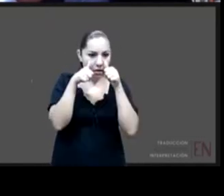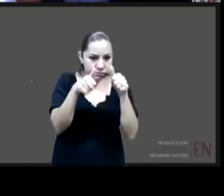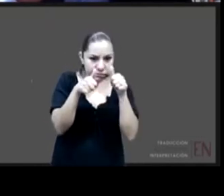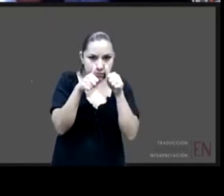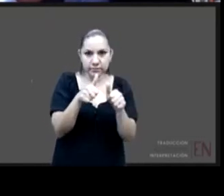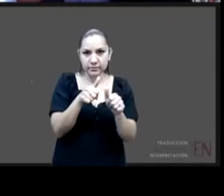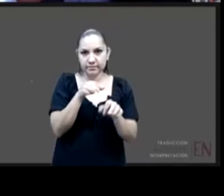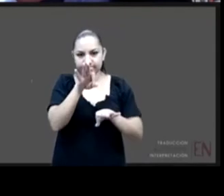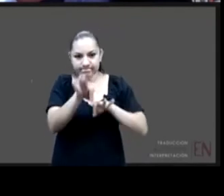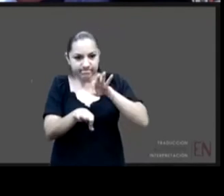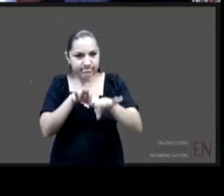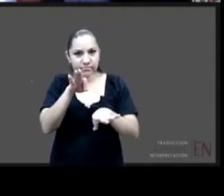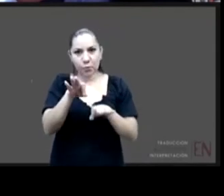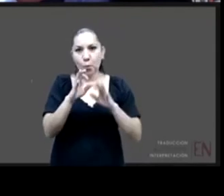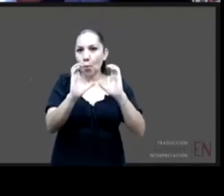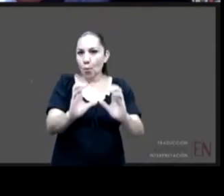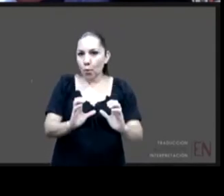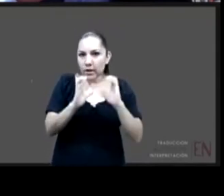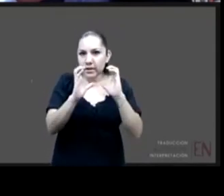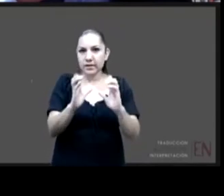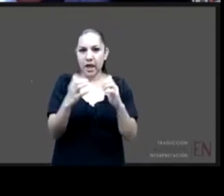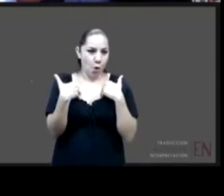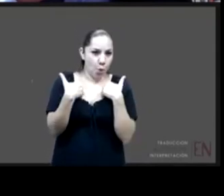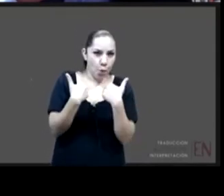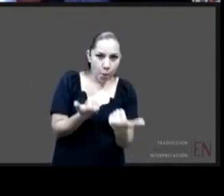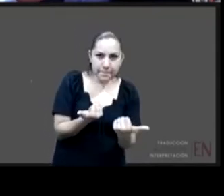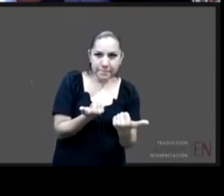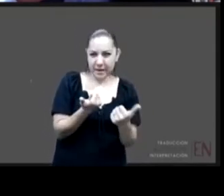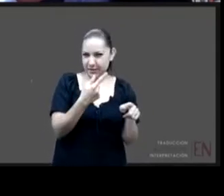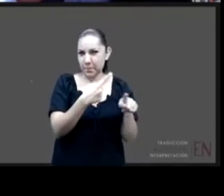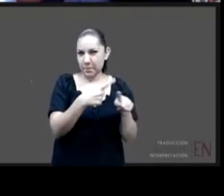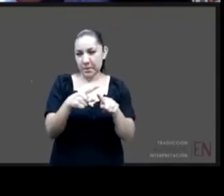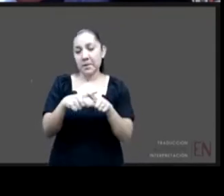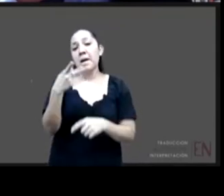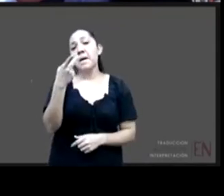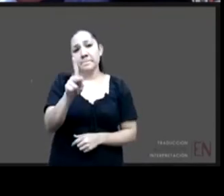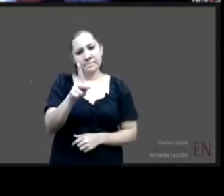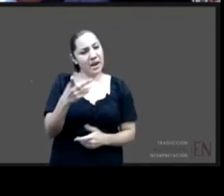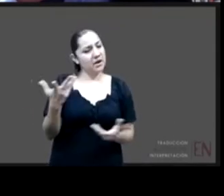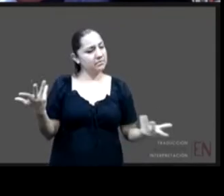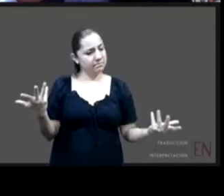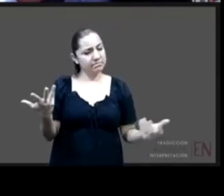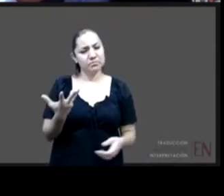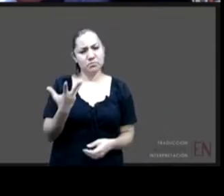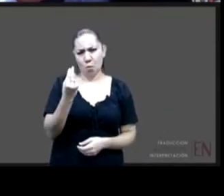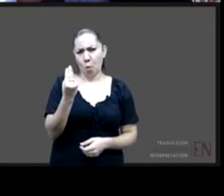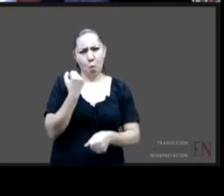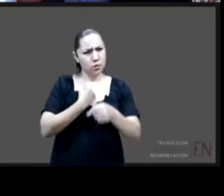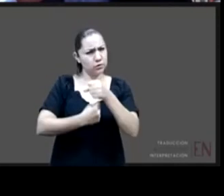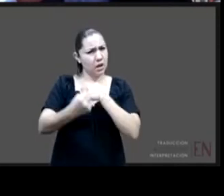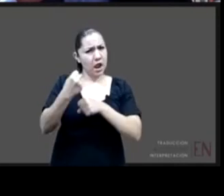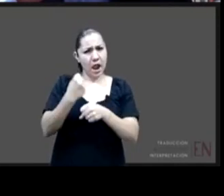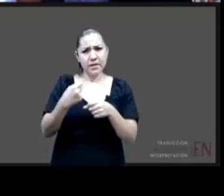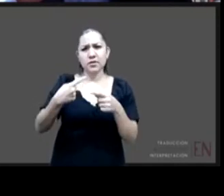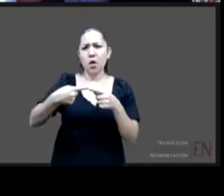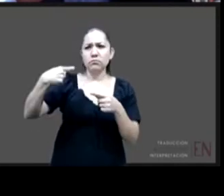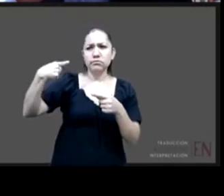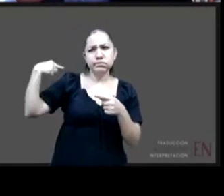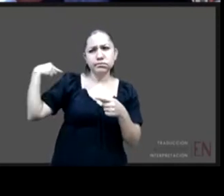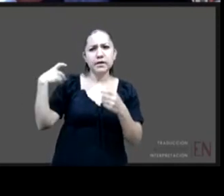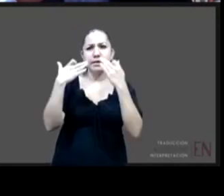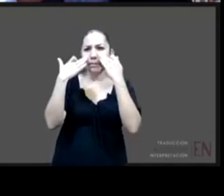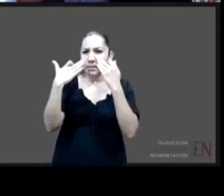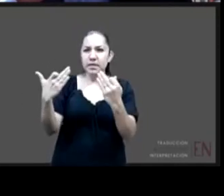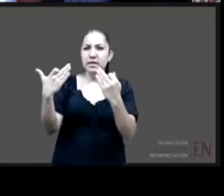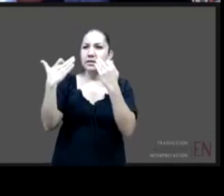y realmente hay evidencias de muchos años atrás que dicen que este